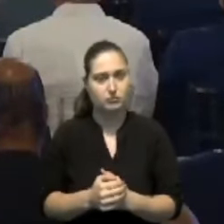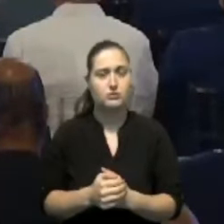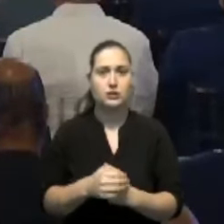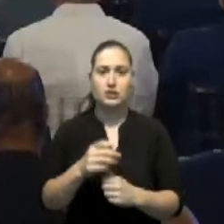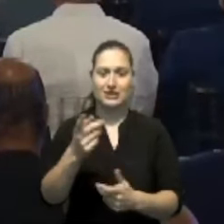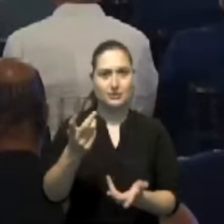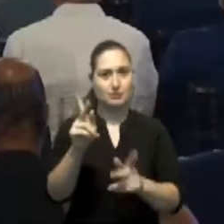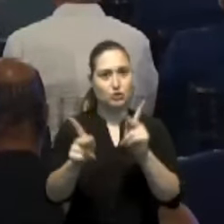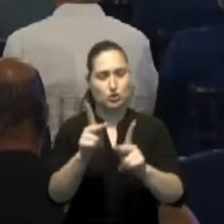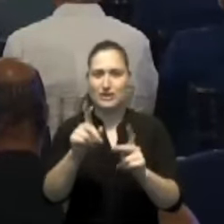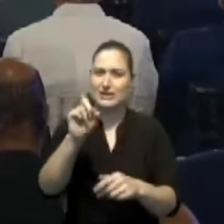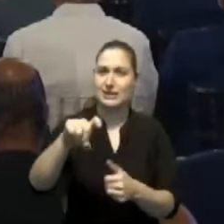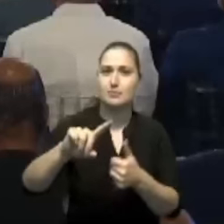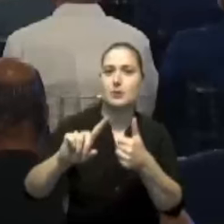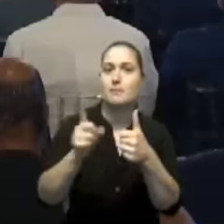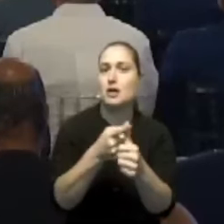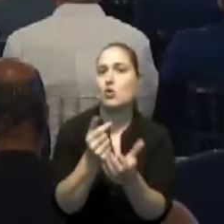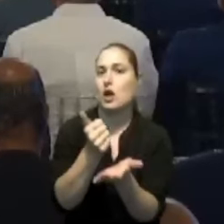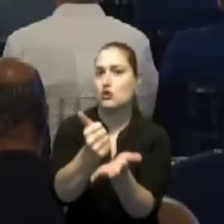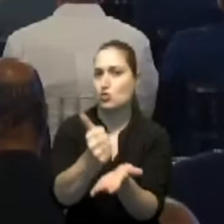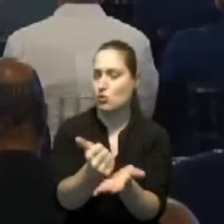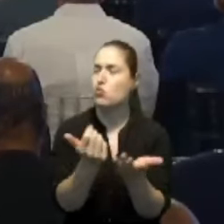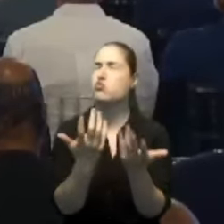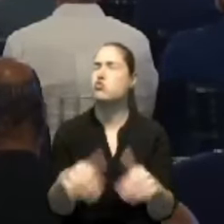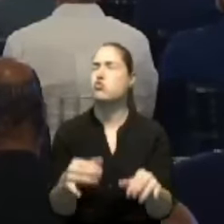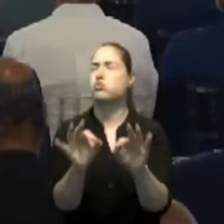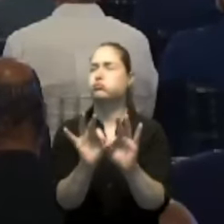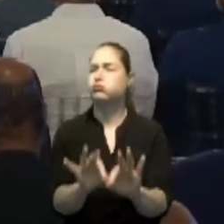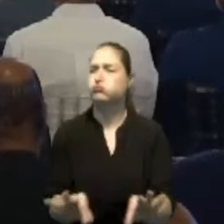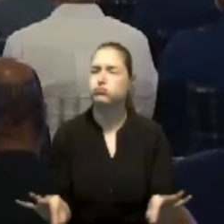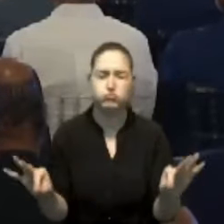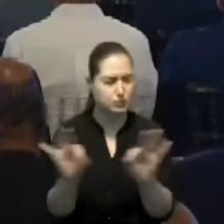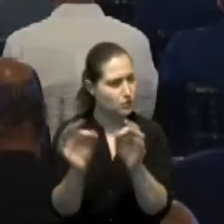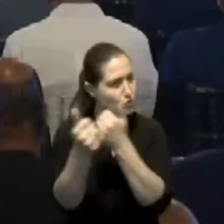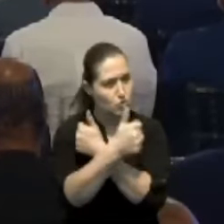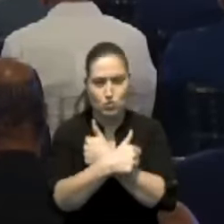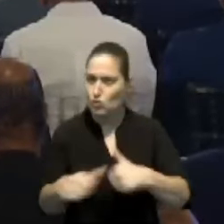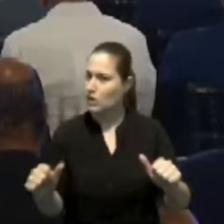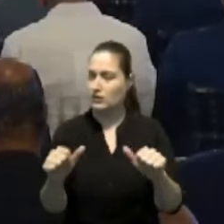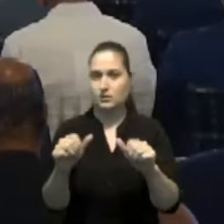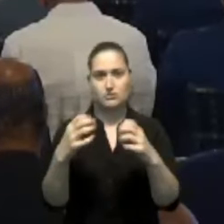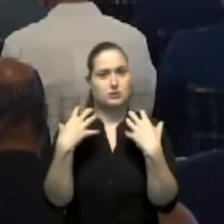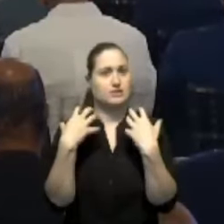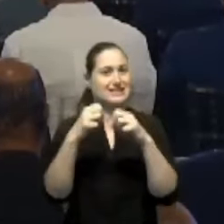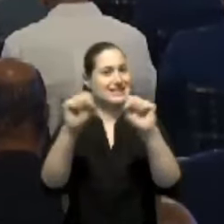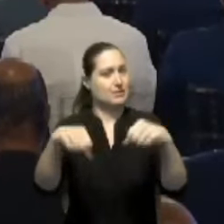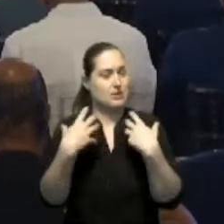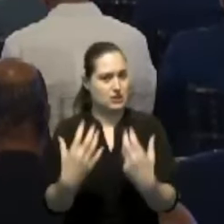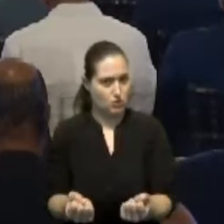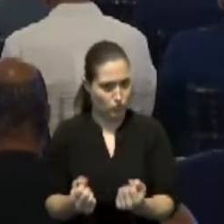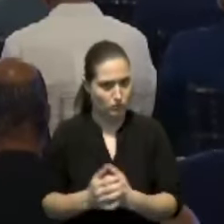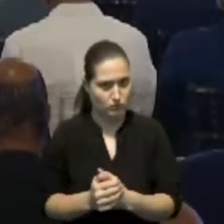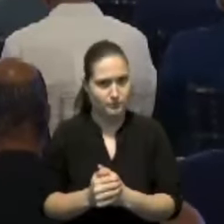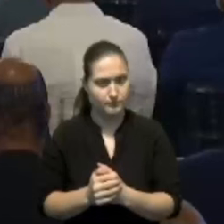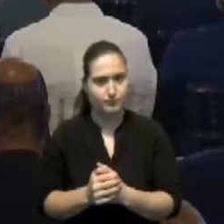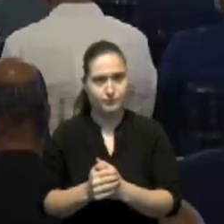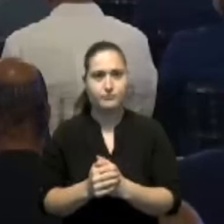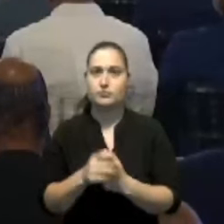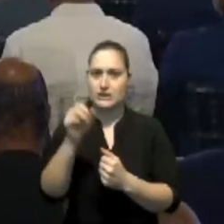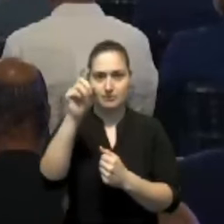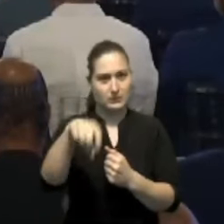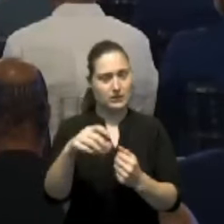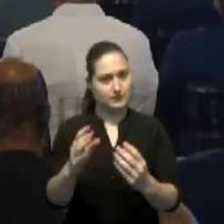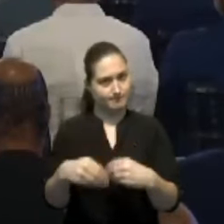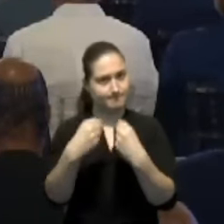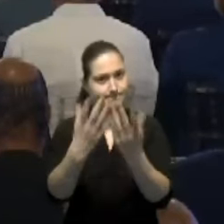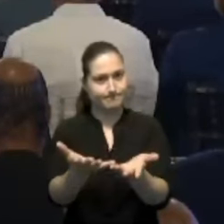es un componente fundamental de cualquier sistema de salud bien estructurado, proporciona acceso directo